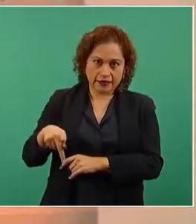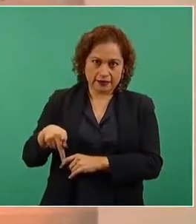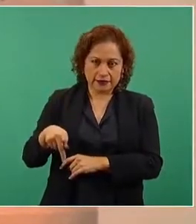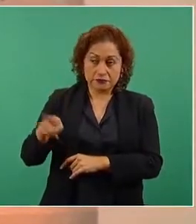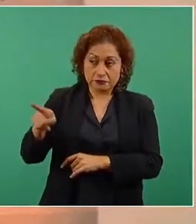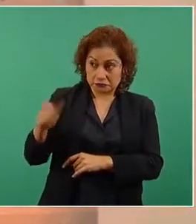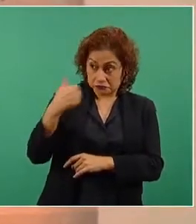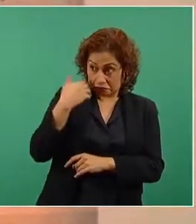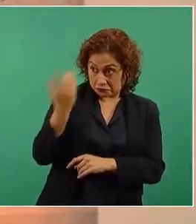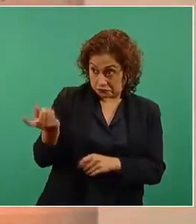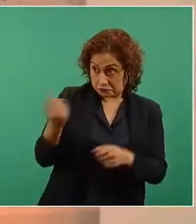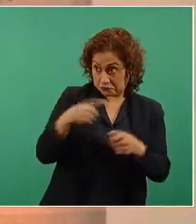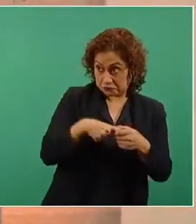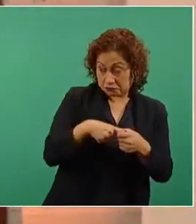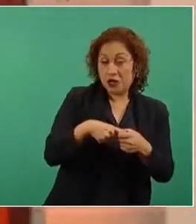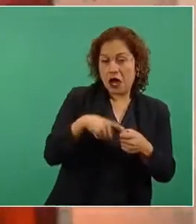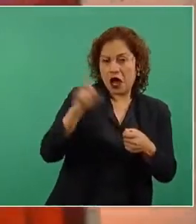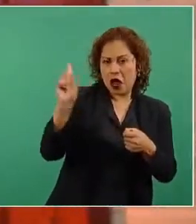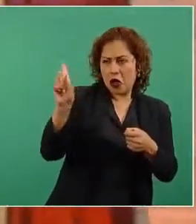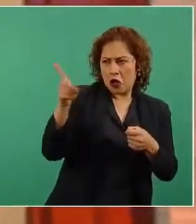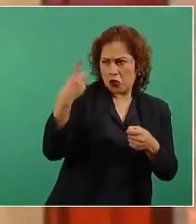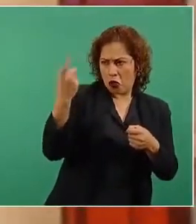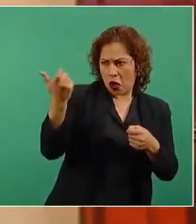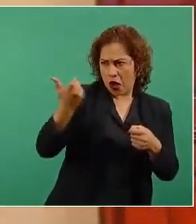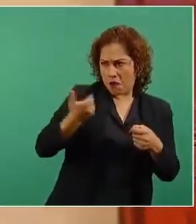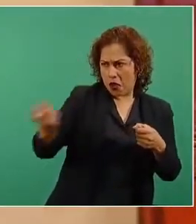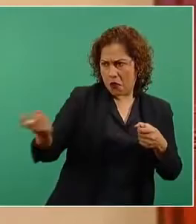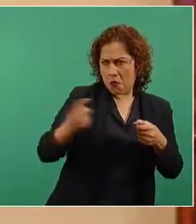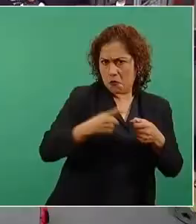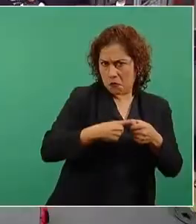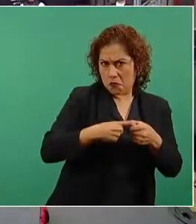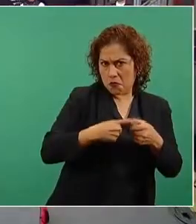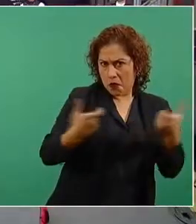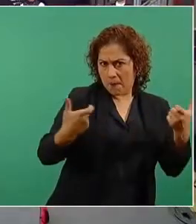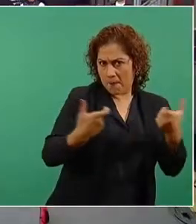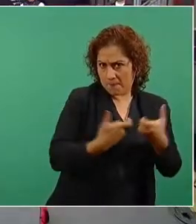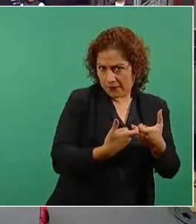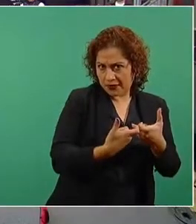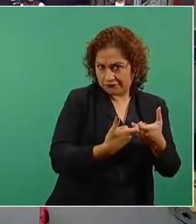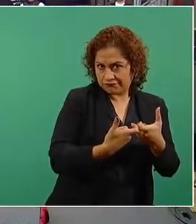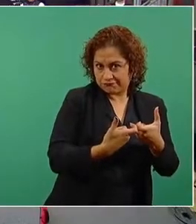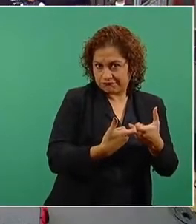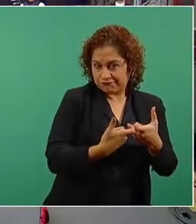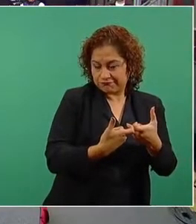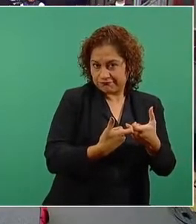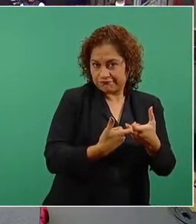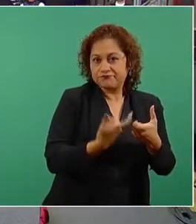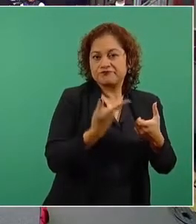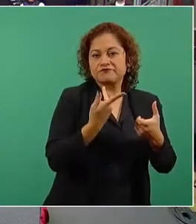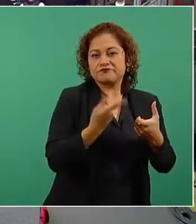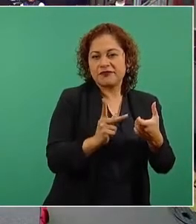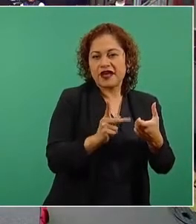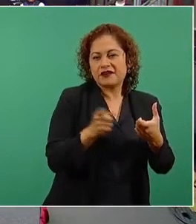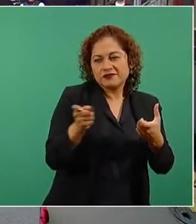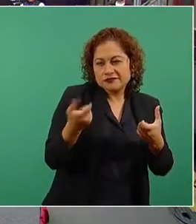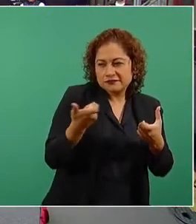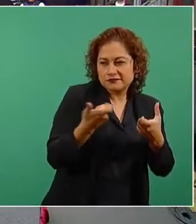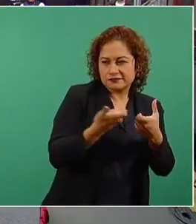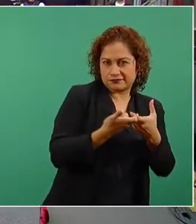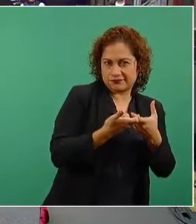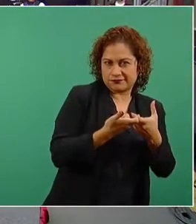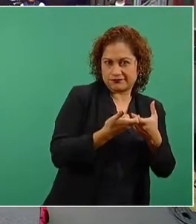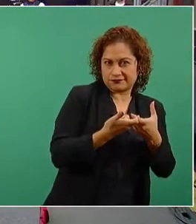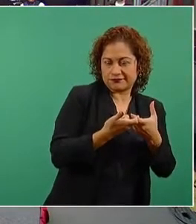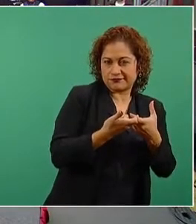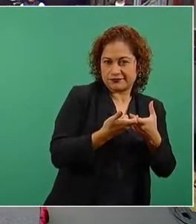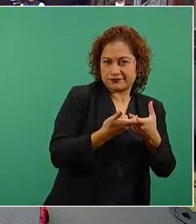dólar o con este peso. Y como son socios, pues lo que son socios no deberían de cobrar la electricidad. ¿Pero qué creen?